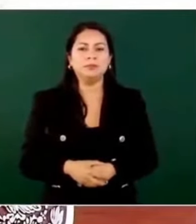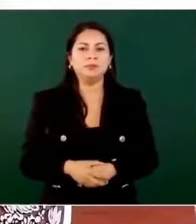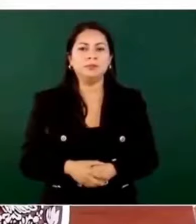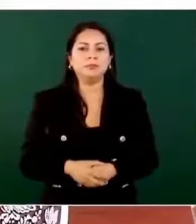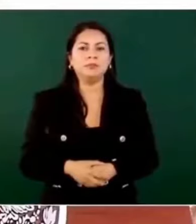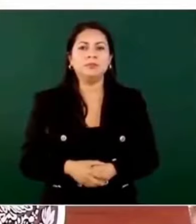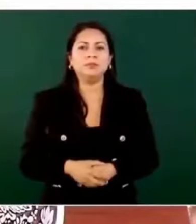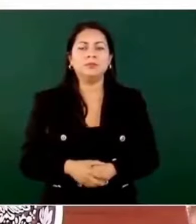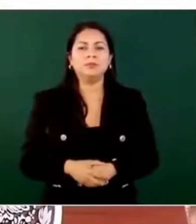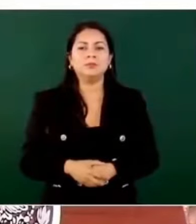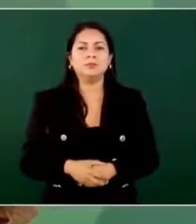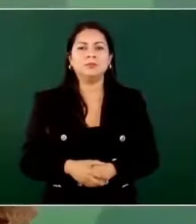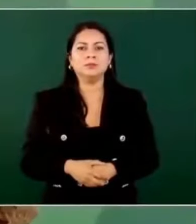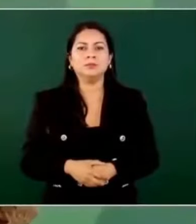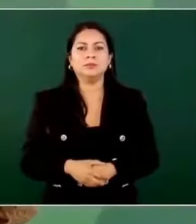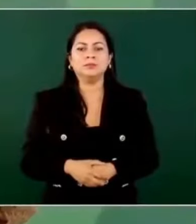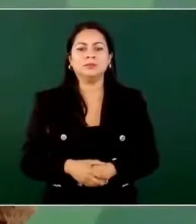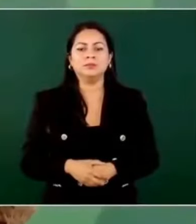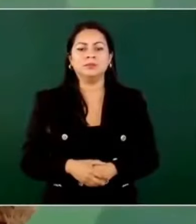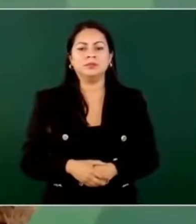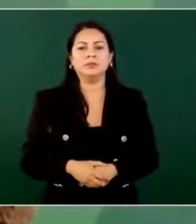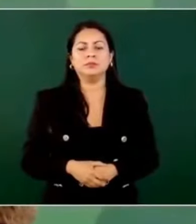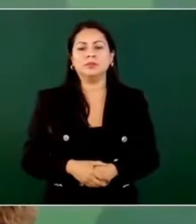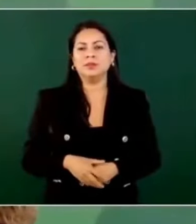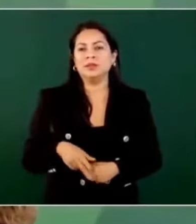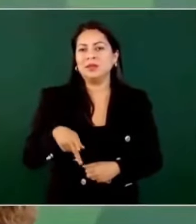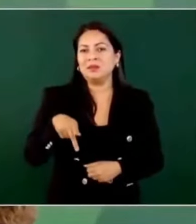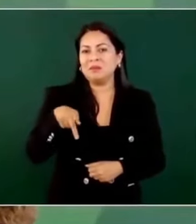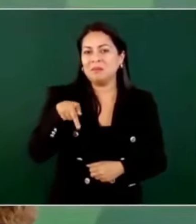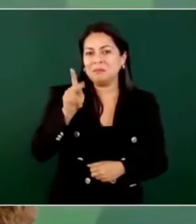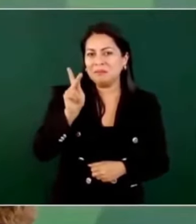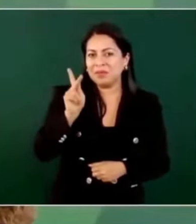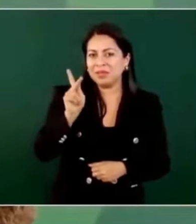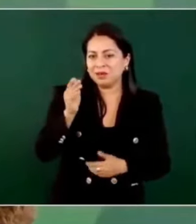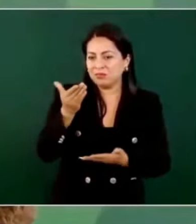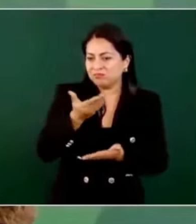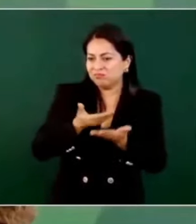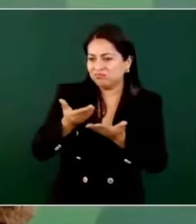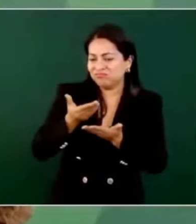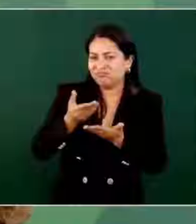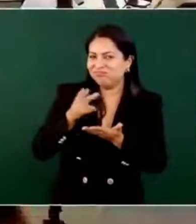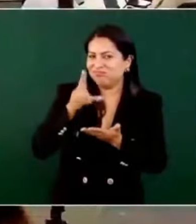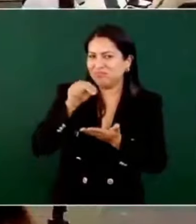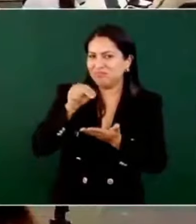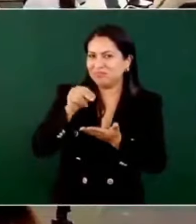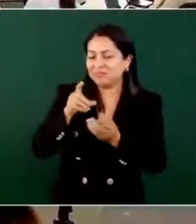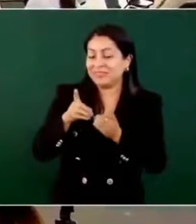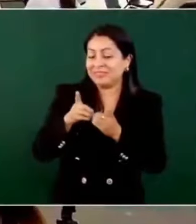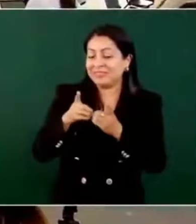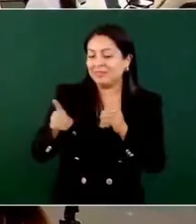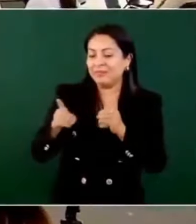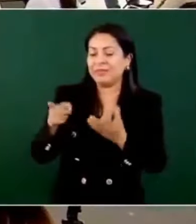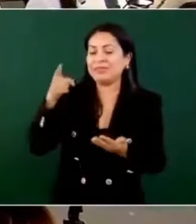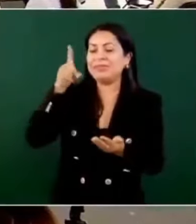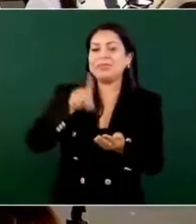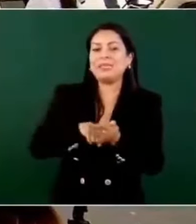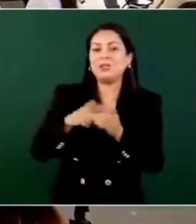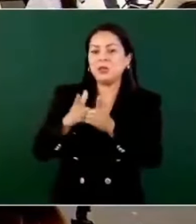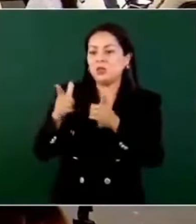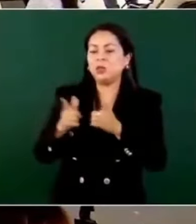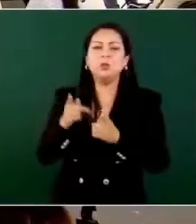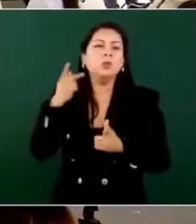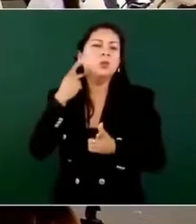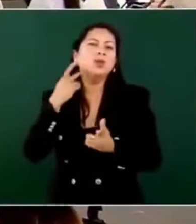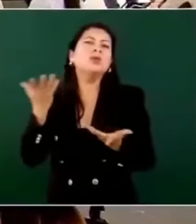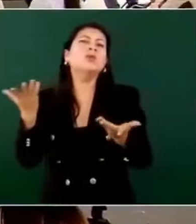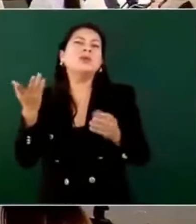pero no comparto. ¿Hay diferencias dentro de lo que es el movimiento que usted encabeza, o a qué se